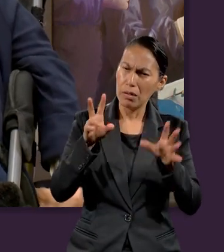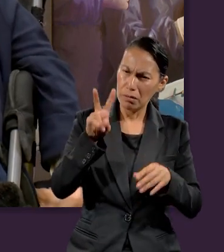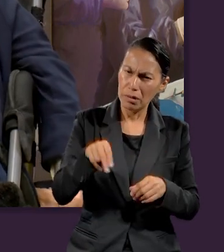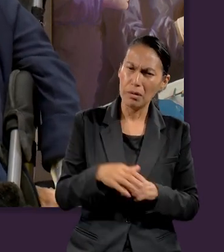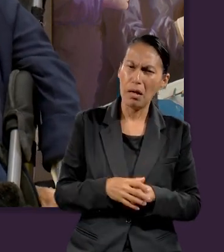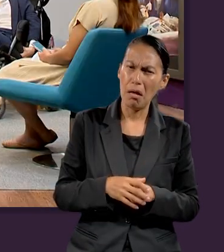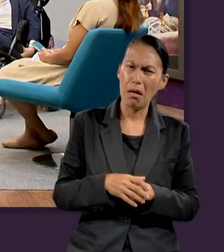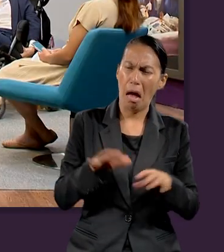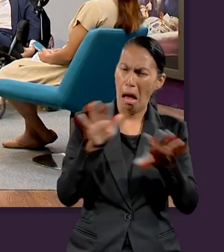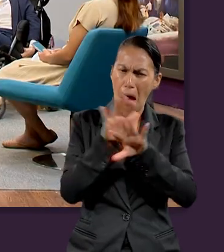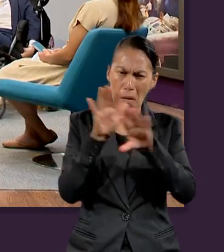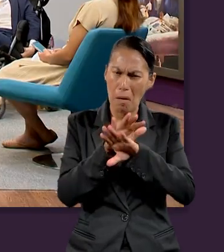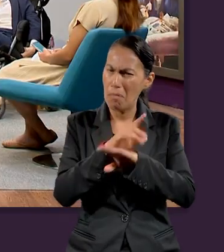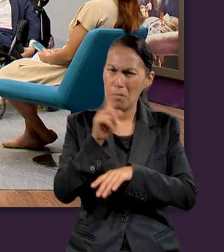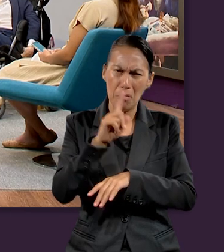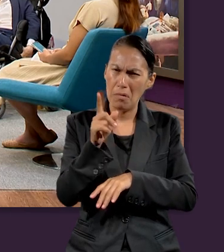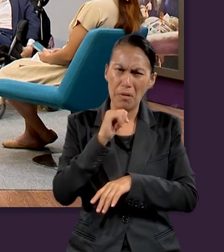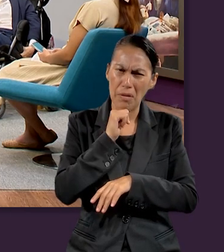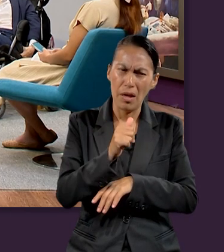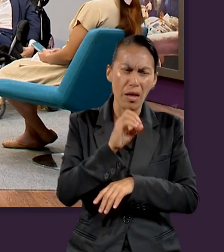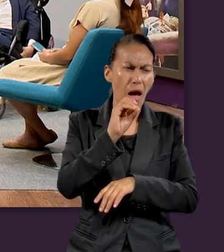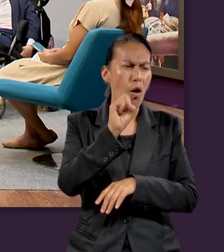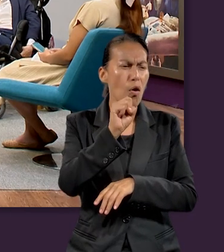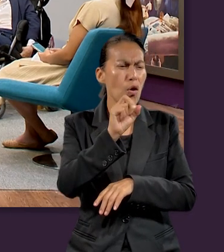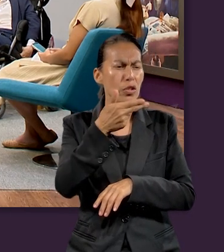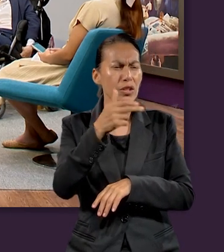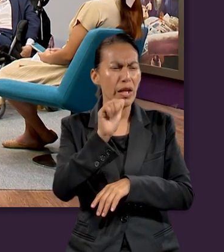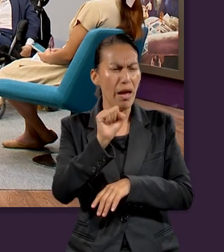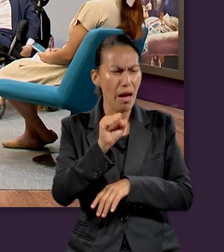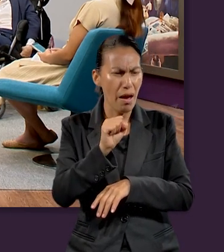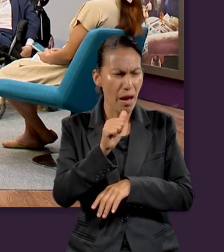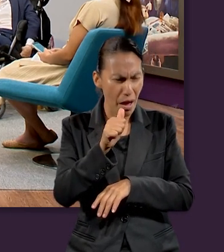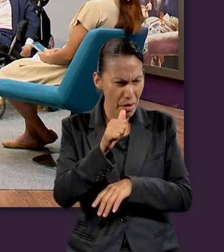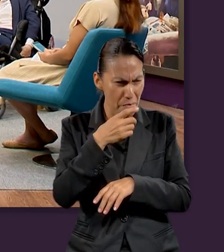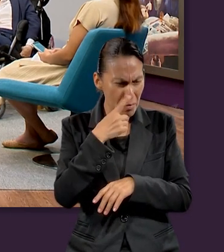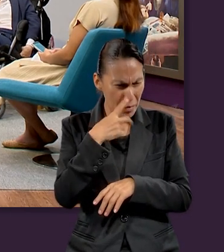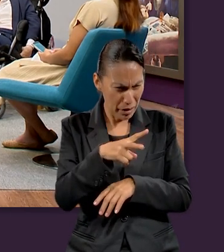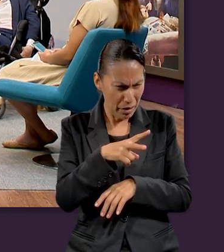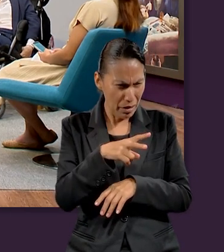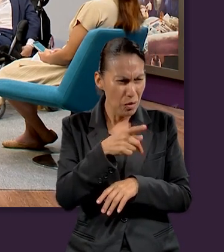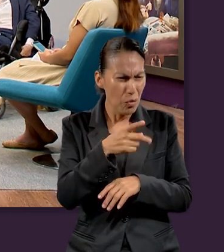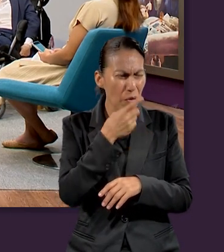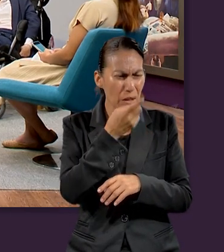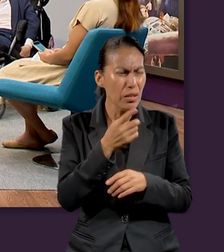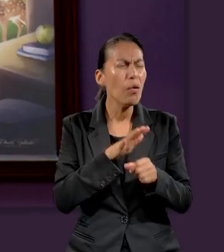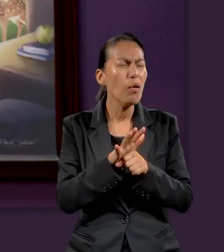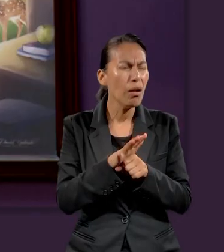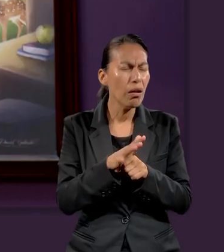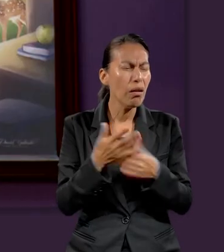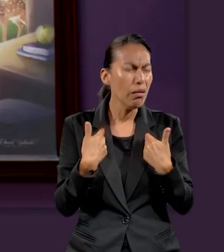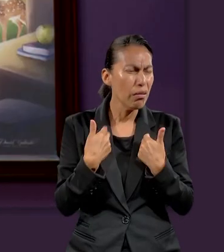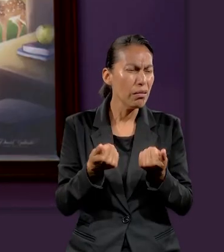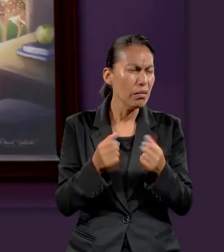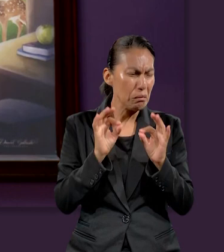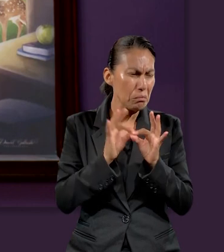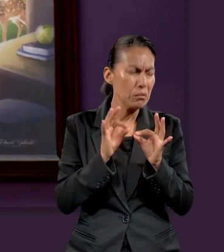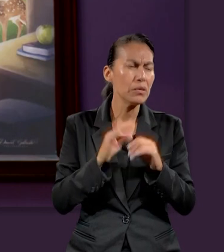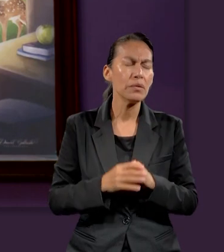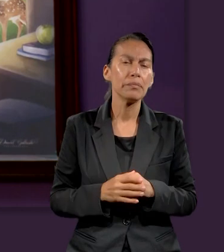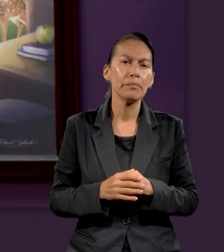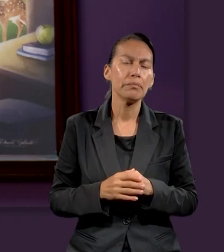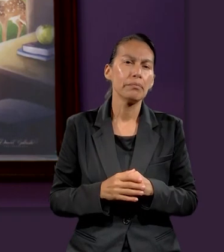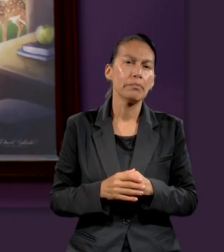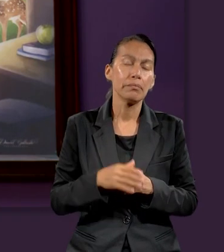Sí, no se ha perdido nada, Ochea. ¿Verdad que tú también, qué podrías aportar para esta